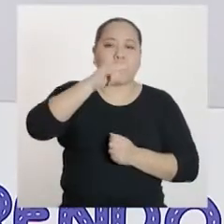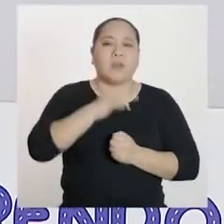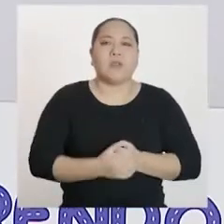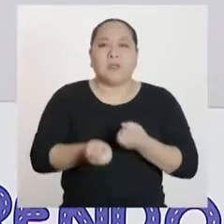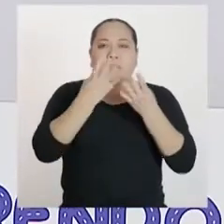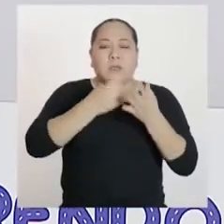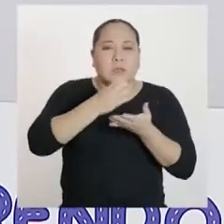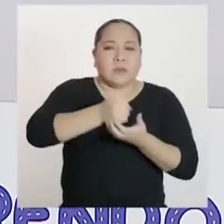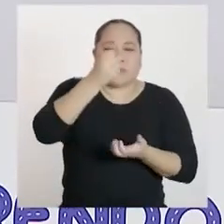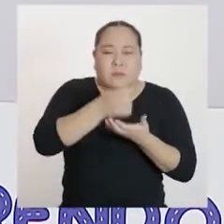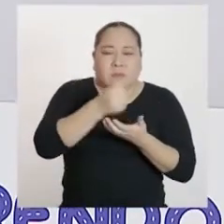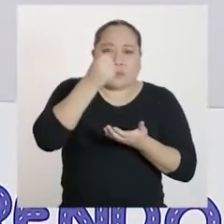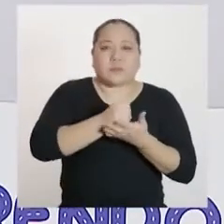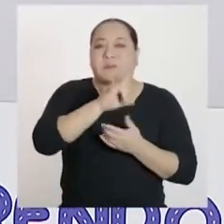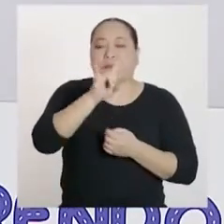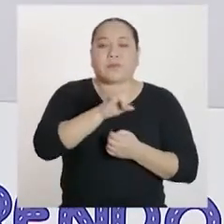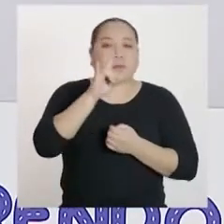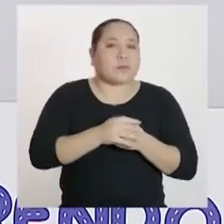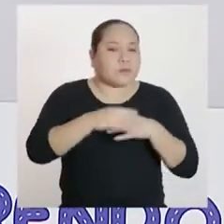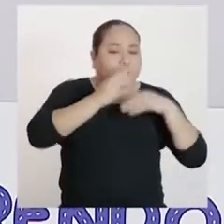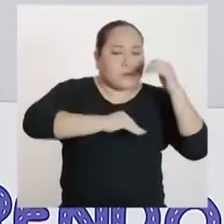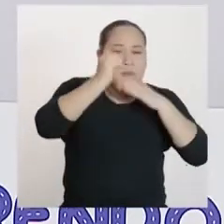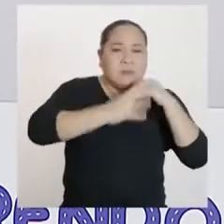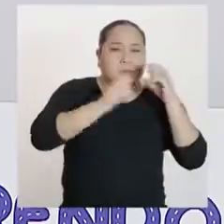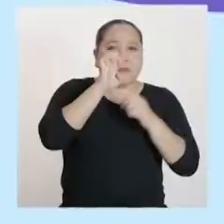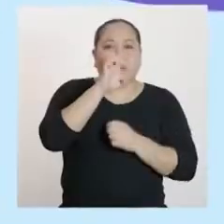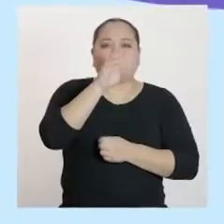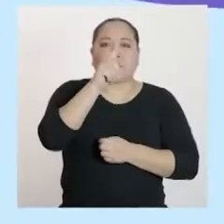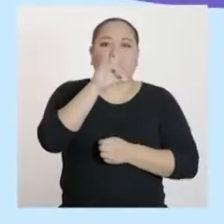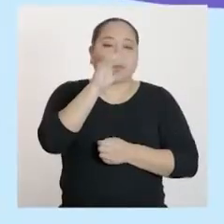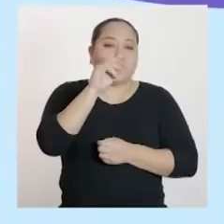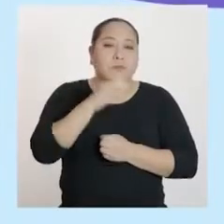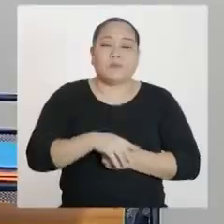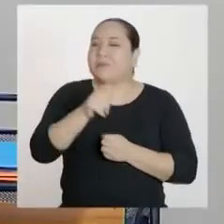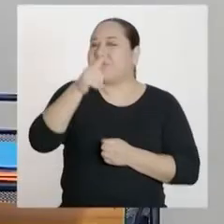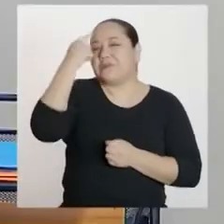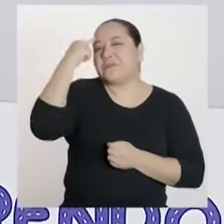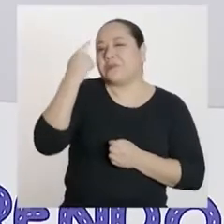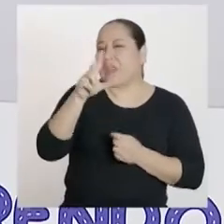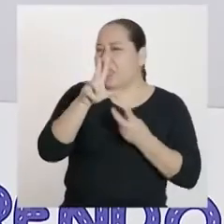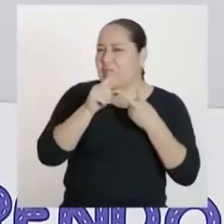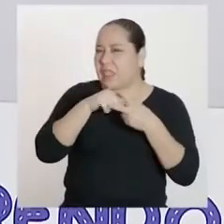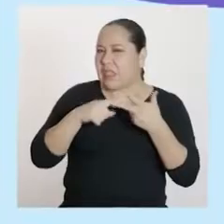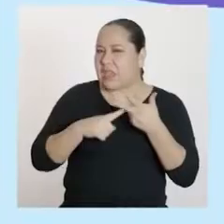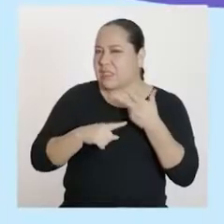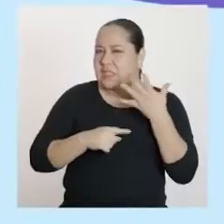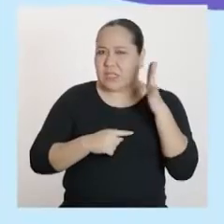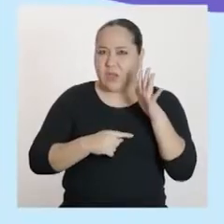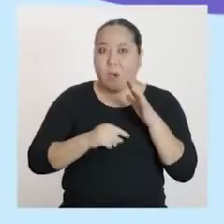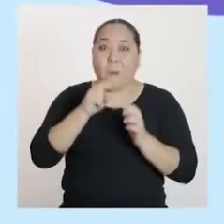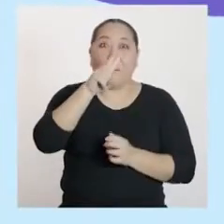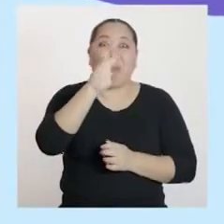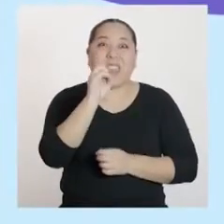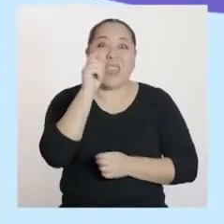botellas de plástico se pueden utilizar en la fabricación de cada ecoladrillo? Adivinen. ¿Tres? ¿Cinco? ¡Veinte!